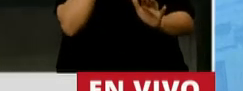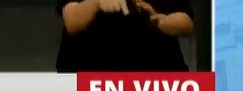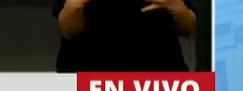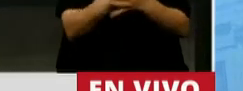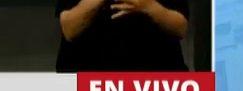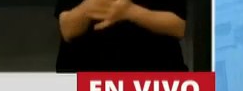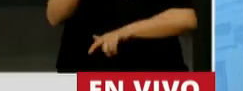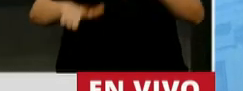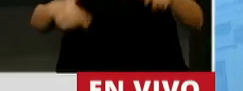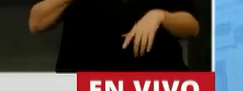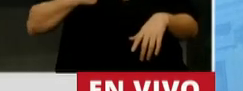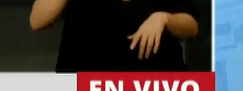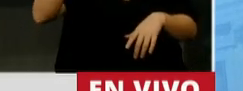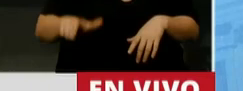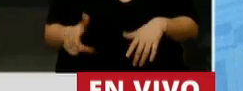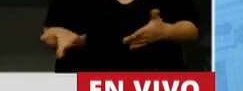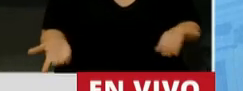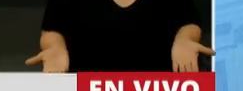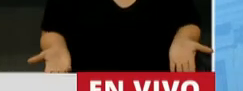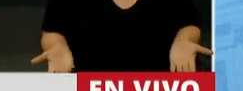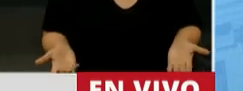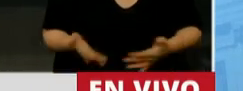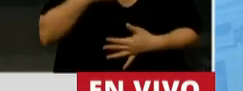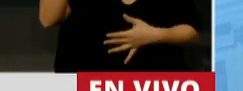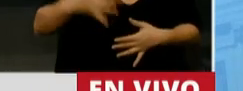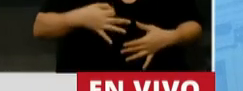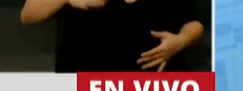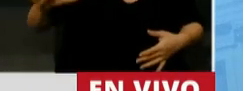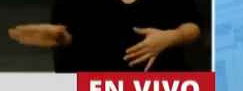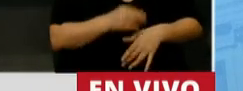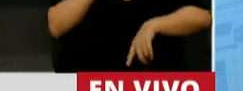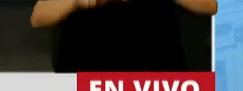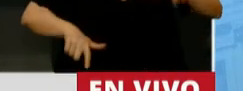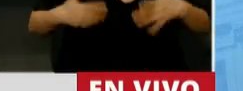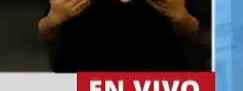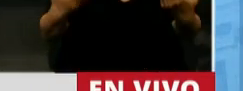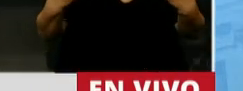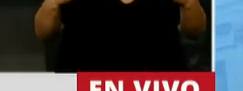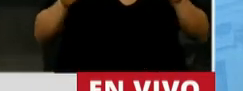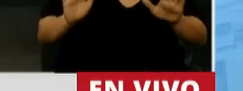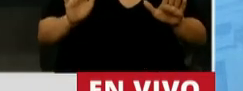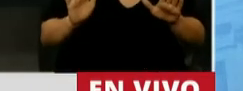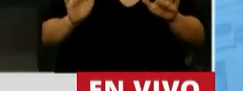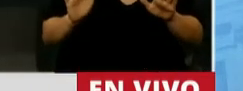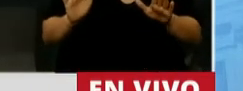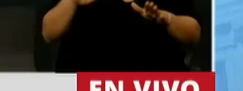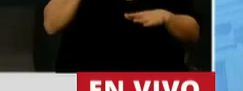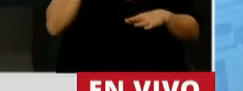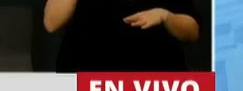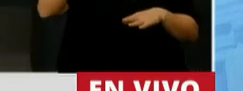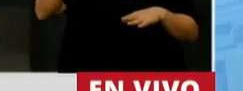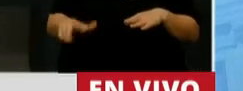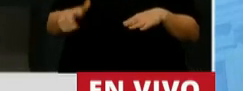pueblo. Para que todos, todos los que podamos y creamos que el que salió primero